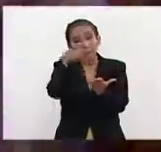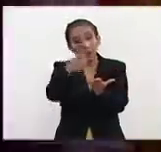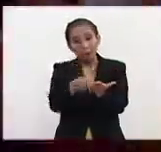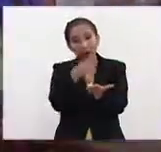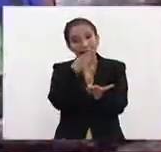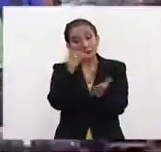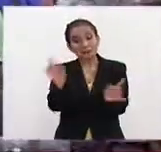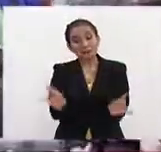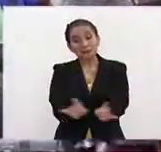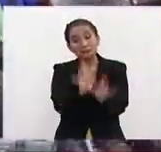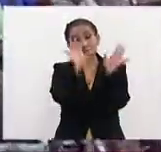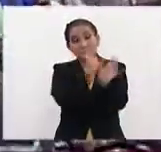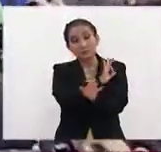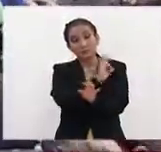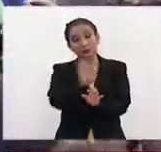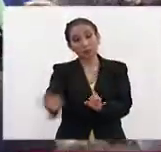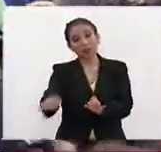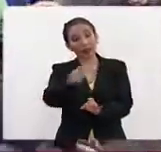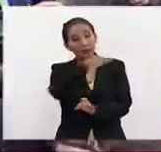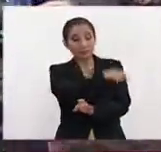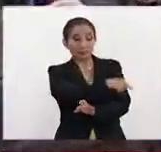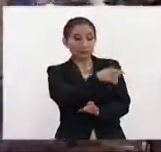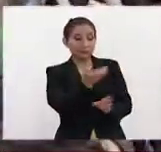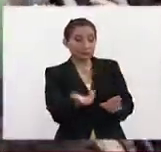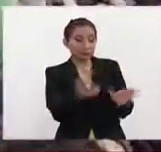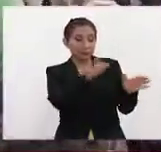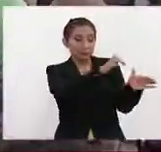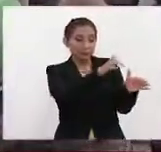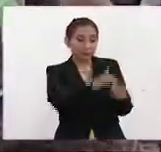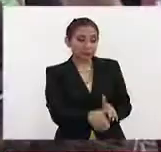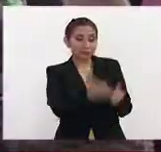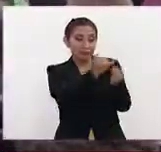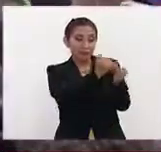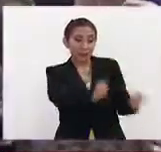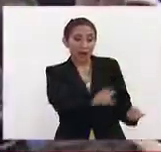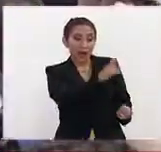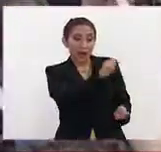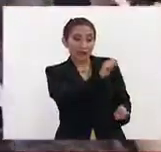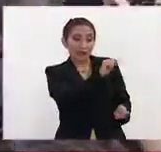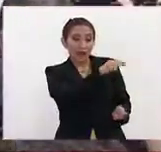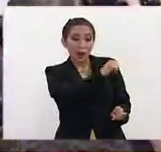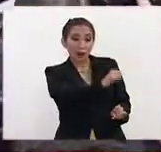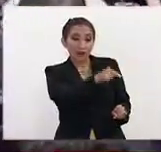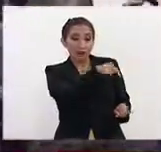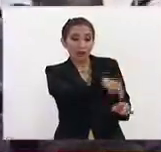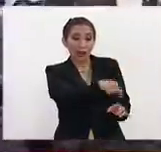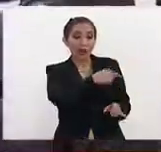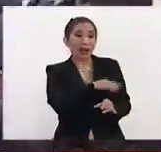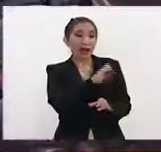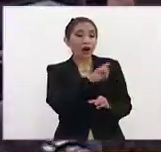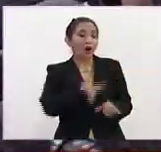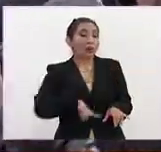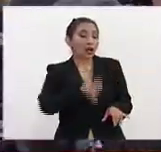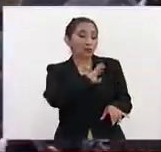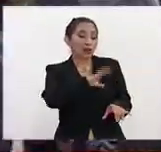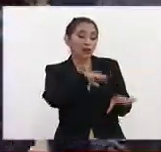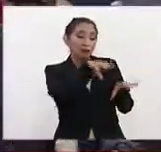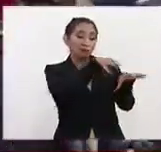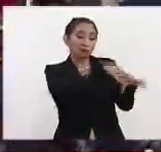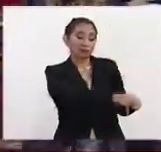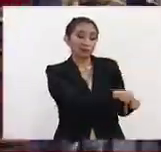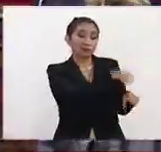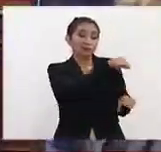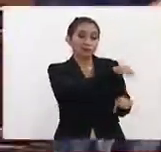implicaciones pueden ser la asunción de la autonomía catalana por parte de los ministerios del Gobierno español y, con ello,